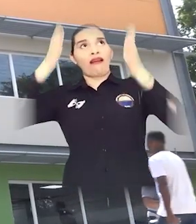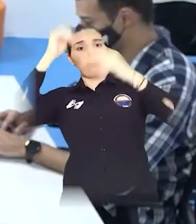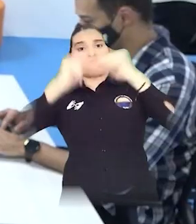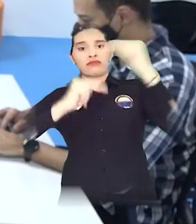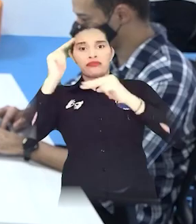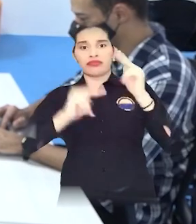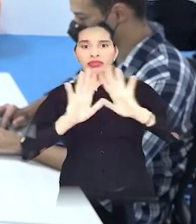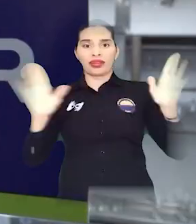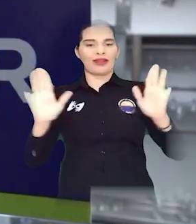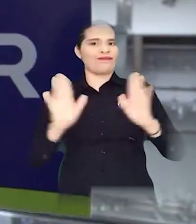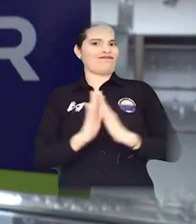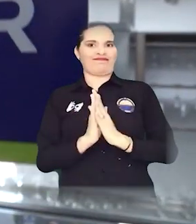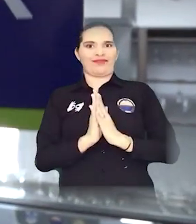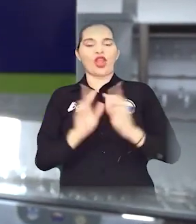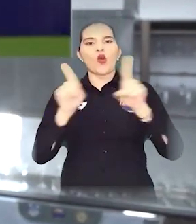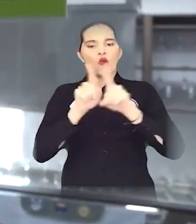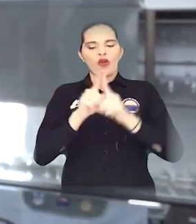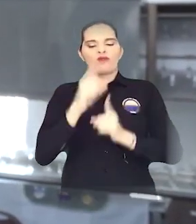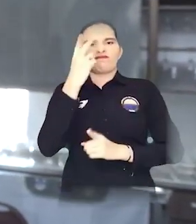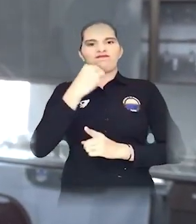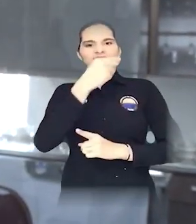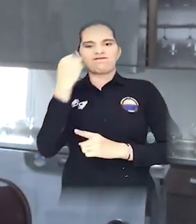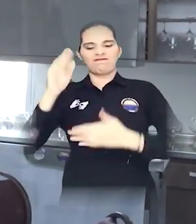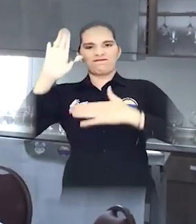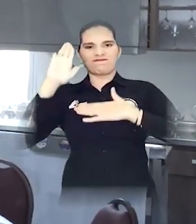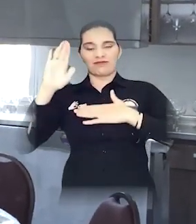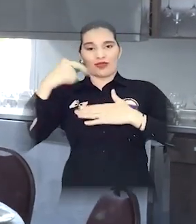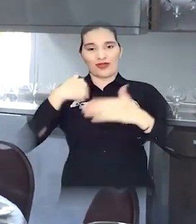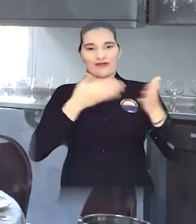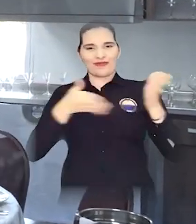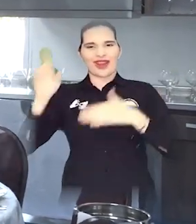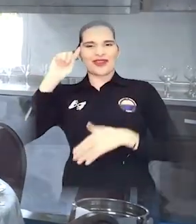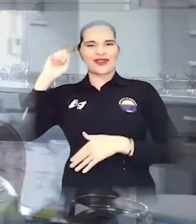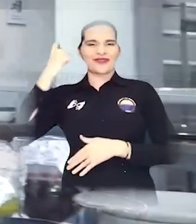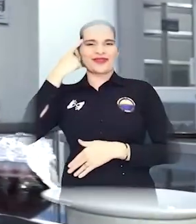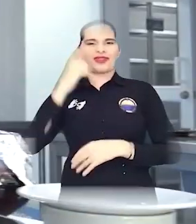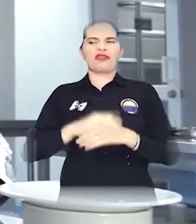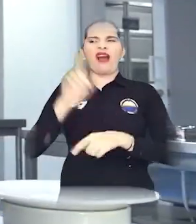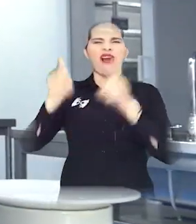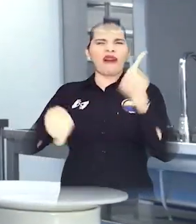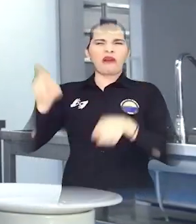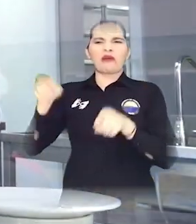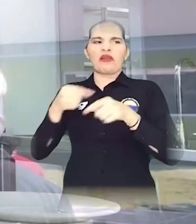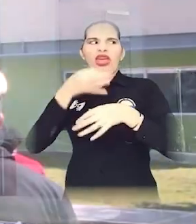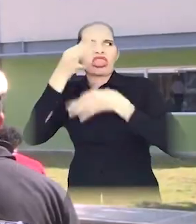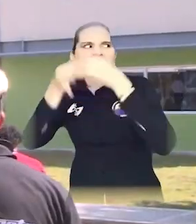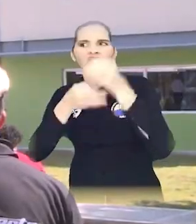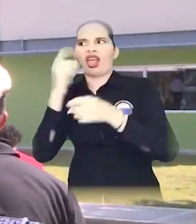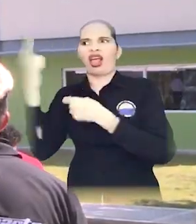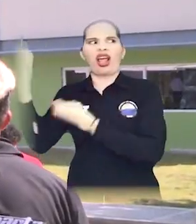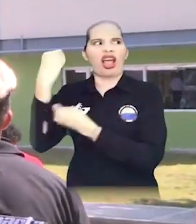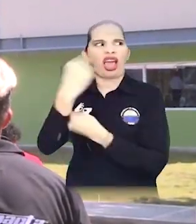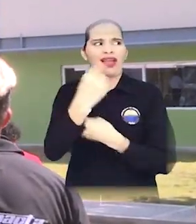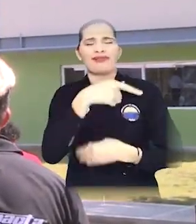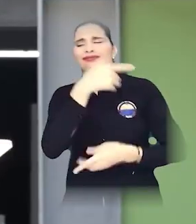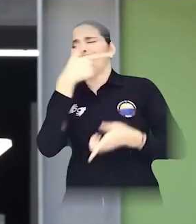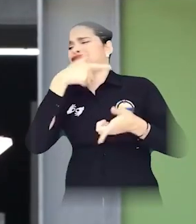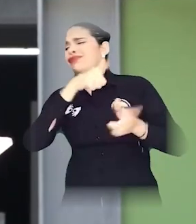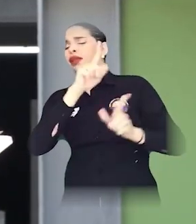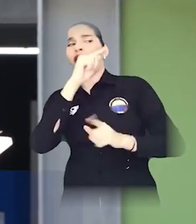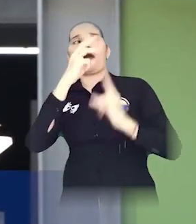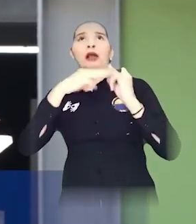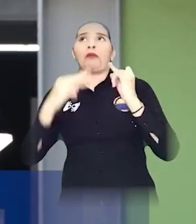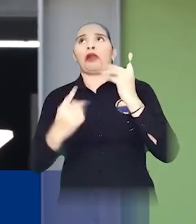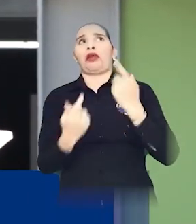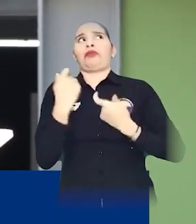Hoy entregamos mucho más que un edificio, es parte del cumplimiento de compromisos en nuestro plan de gobierno. No importa las voces que digan que aquí no hemos